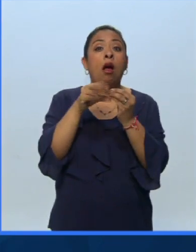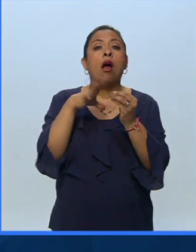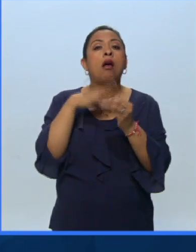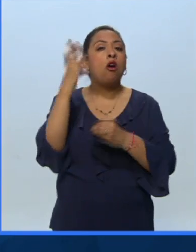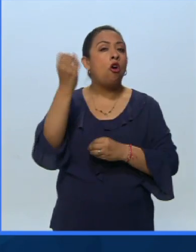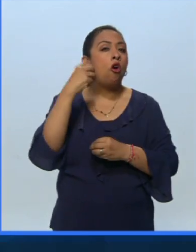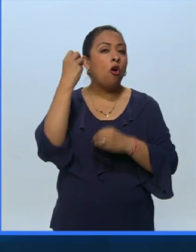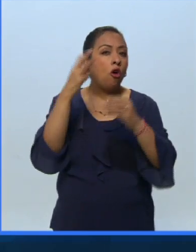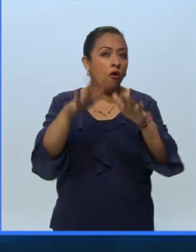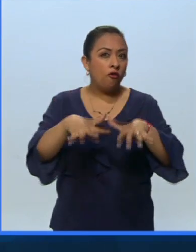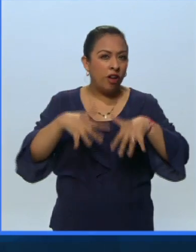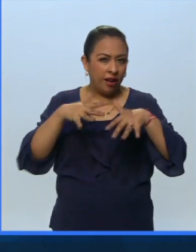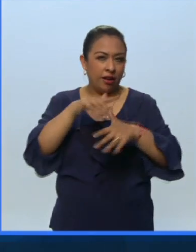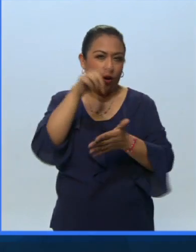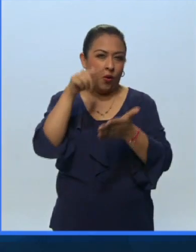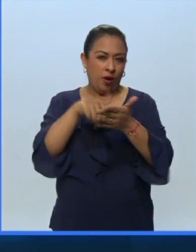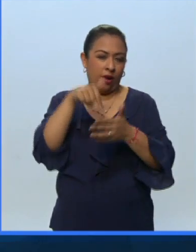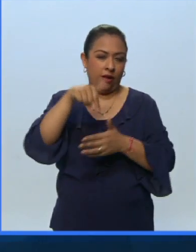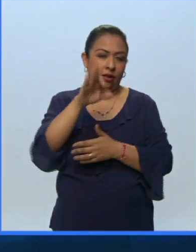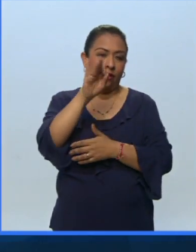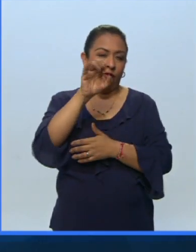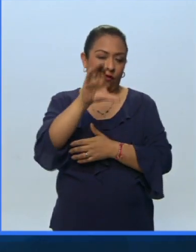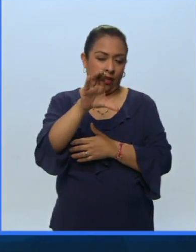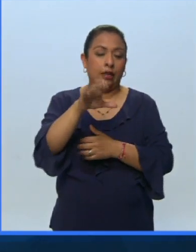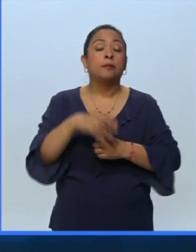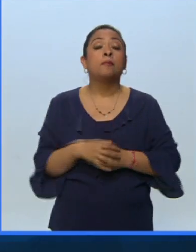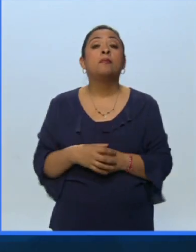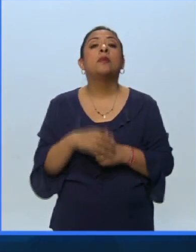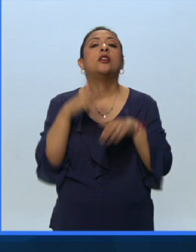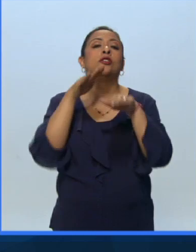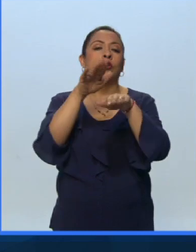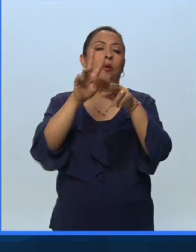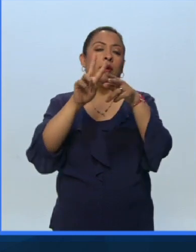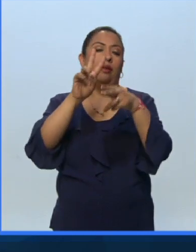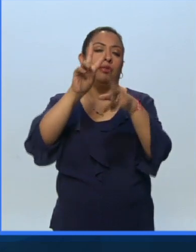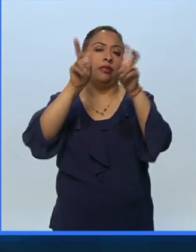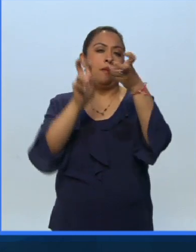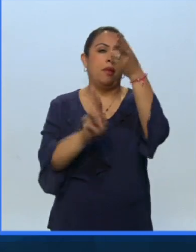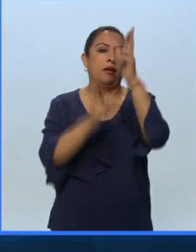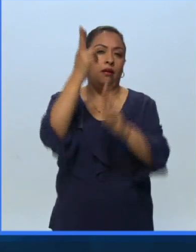conferencias que se dan aquí en el marco del Festival Internacional Cervantino sobre este tema